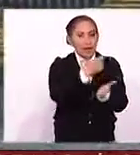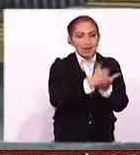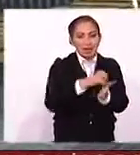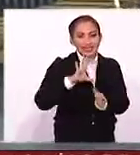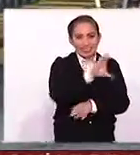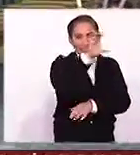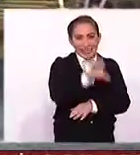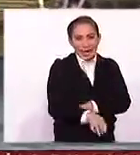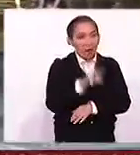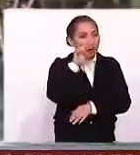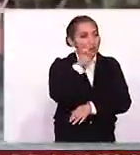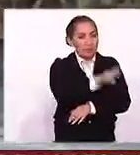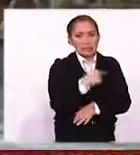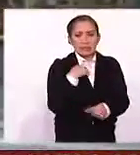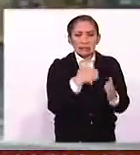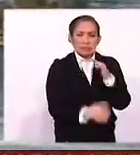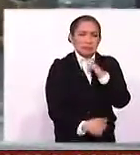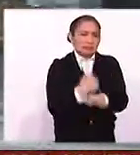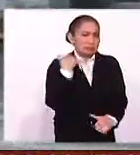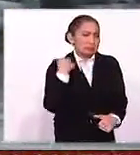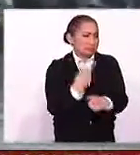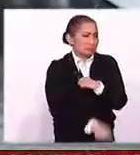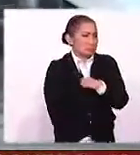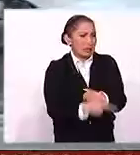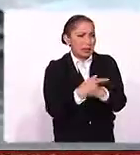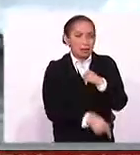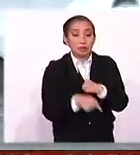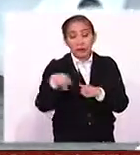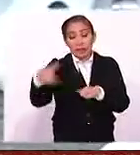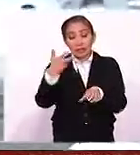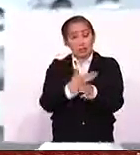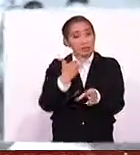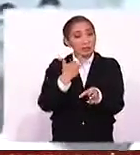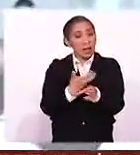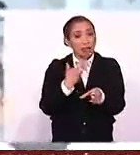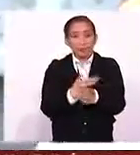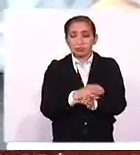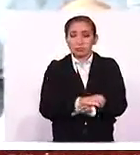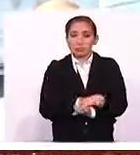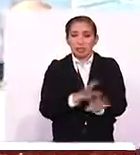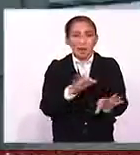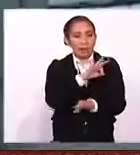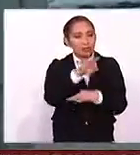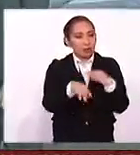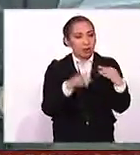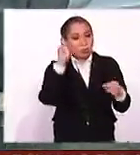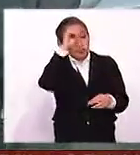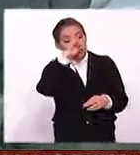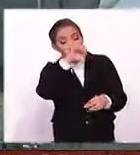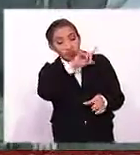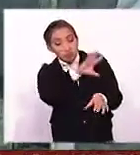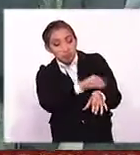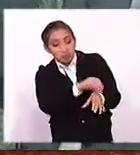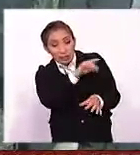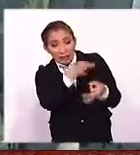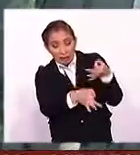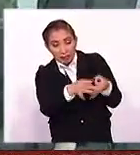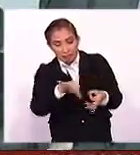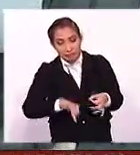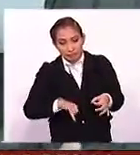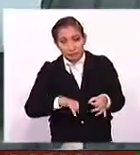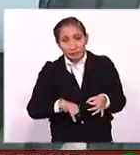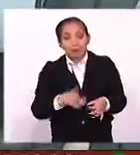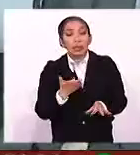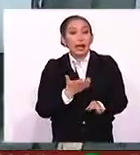de Chicago es considerado el enemigo público número uno. Así que en los Estados Unidos, o por supuesto desde el punto de vista legal, hay ese interés.